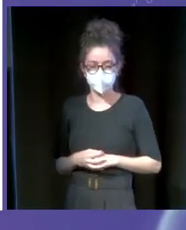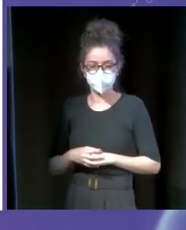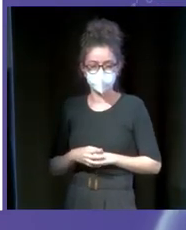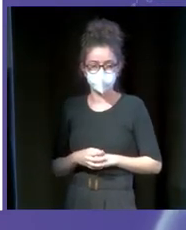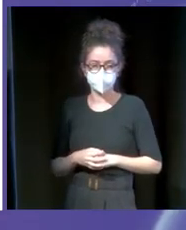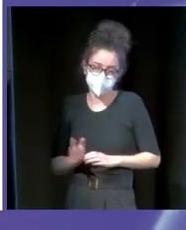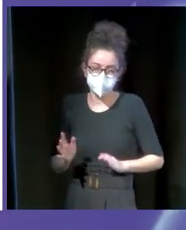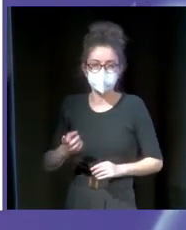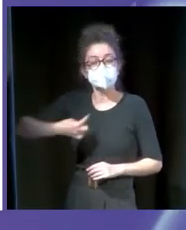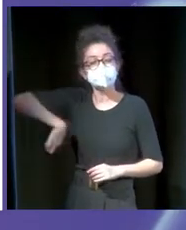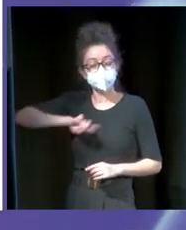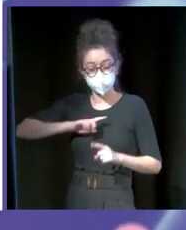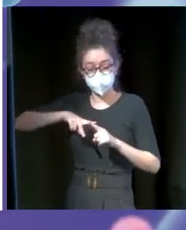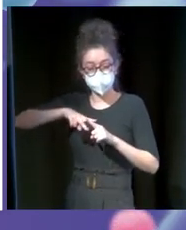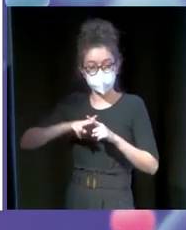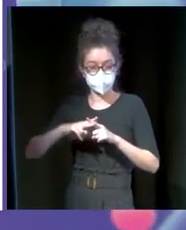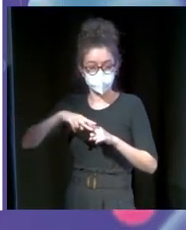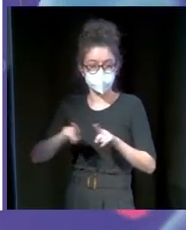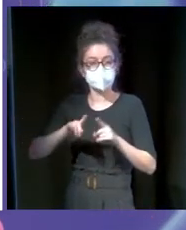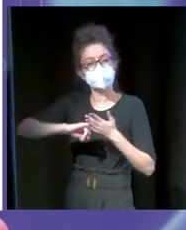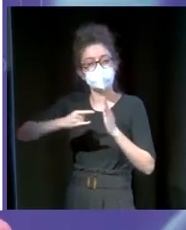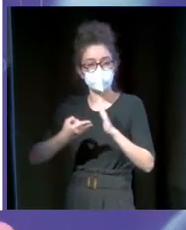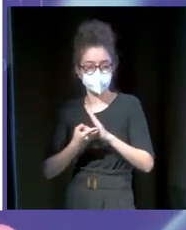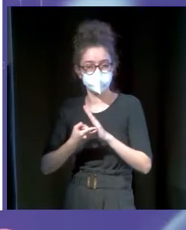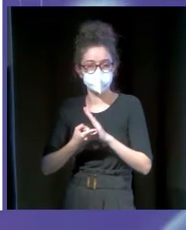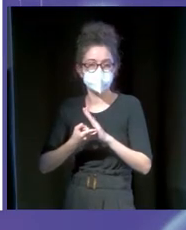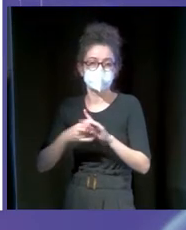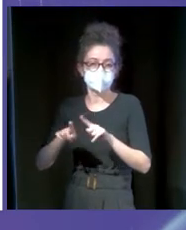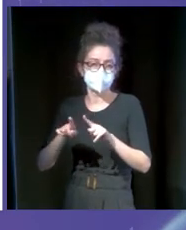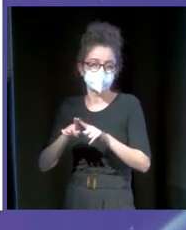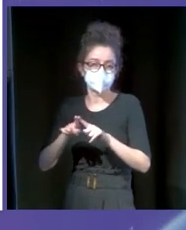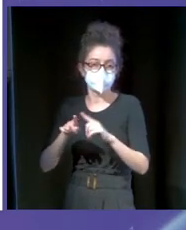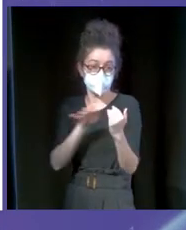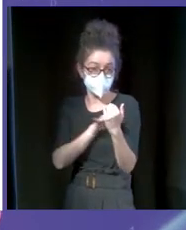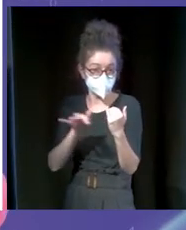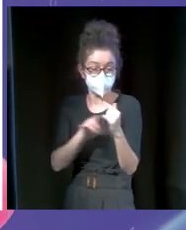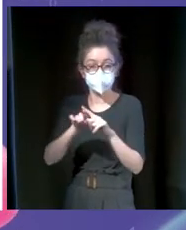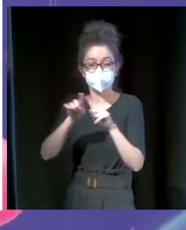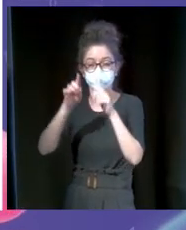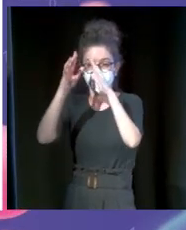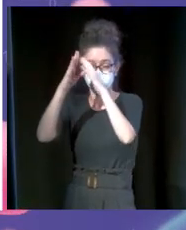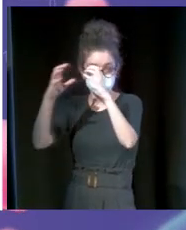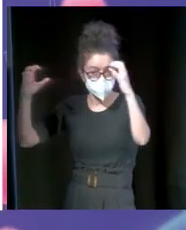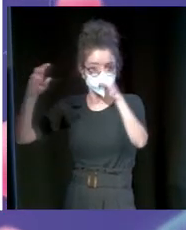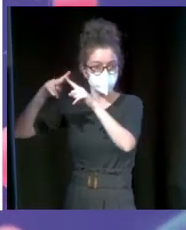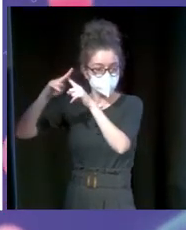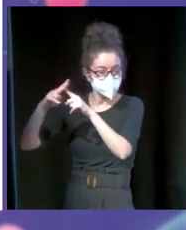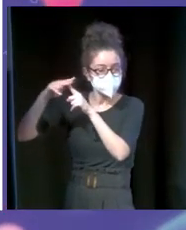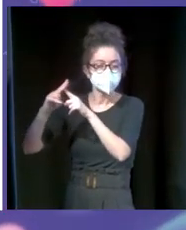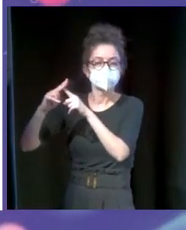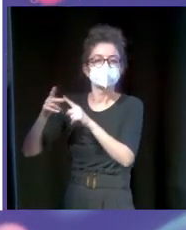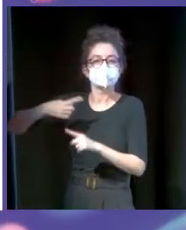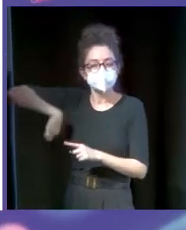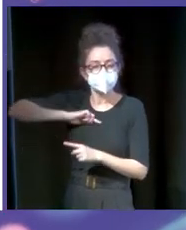Nosotros hemos creado una herramienta, un cloud computing, una herramienta en la nube, desde el cual todos los días tenemos